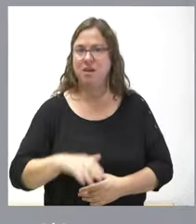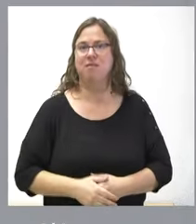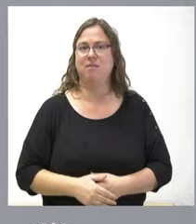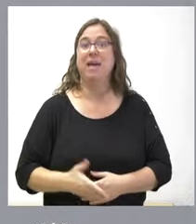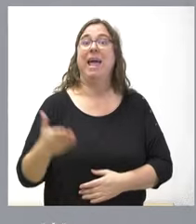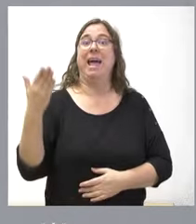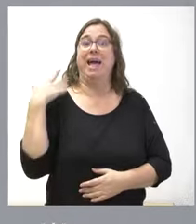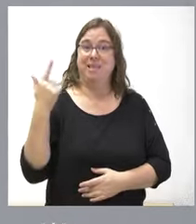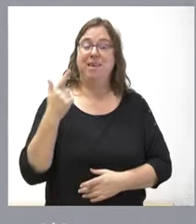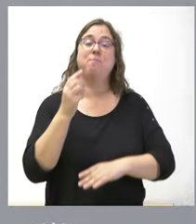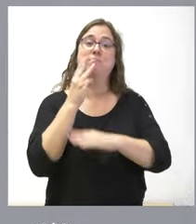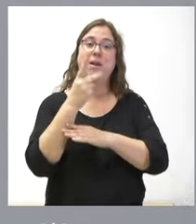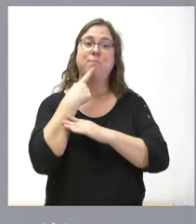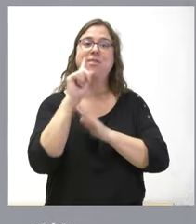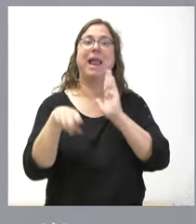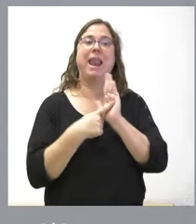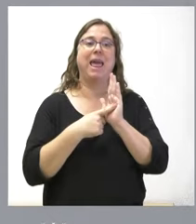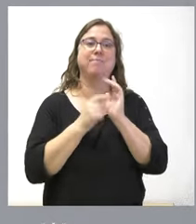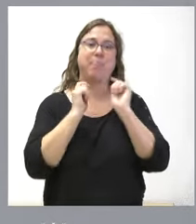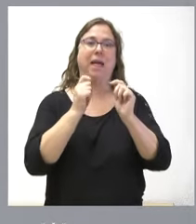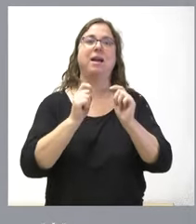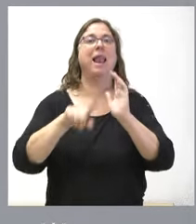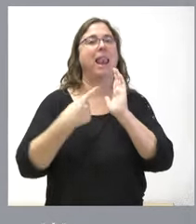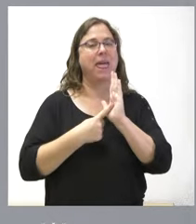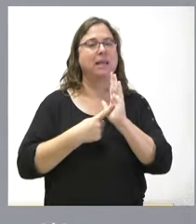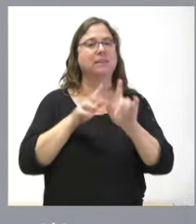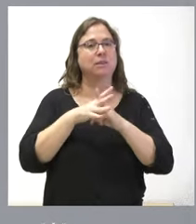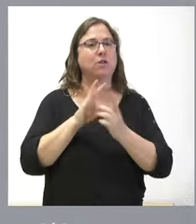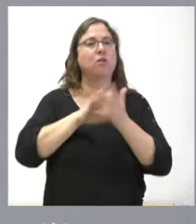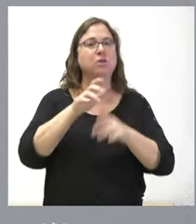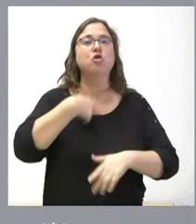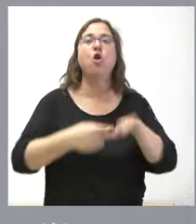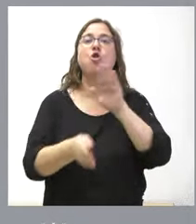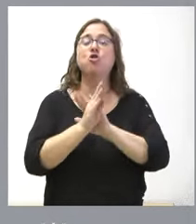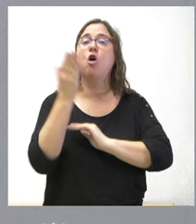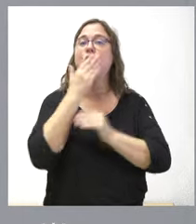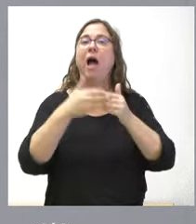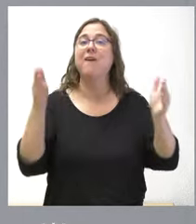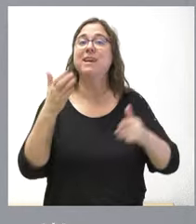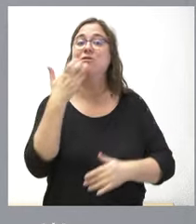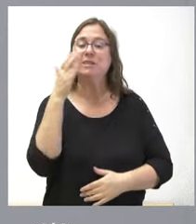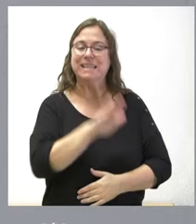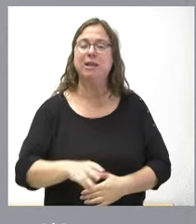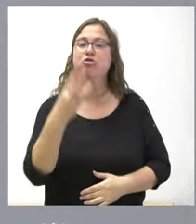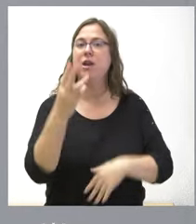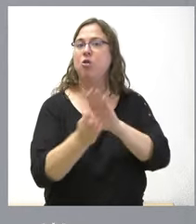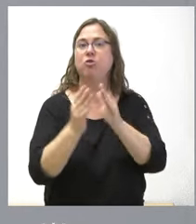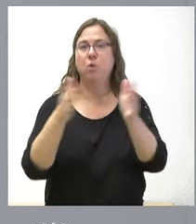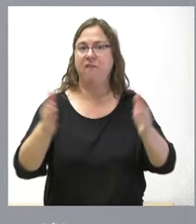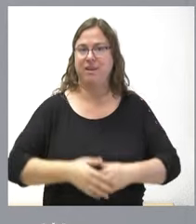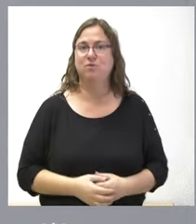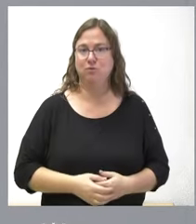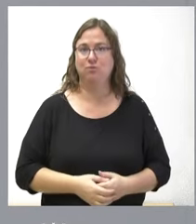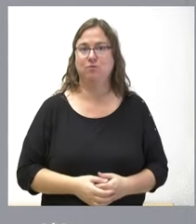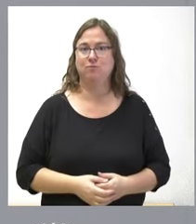elevó a rango de ley algo que tenemos en Castilla y León que es que vamos a mantener abiertos los centros educativos donde haya tres niños y por